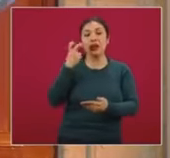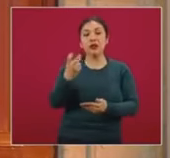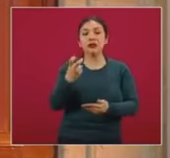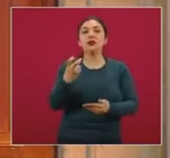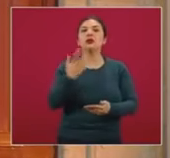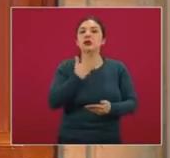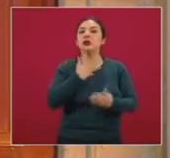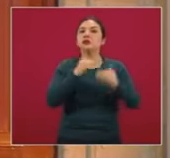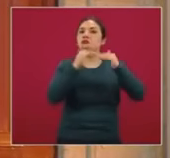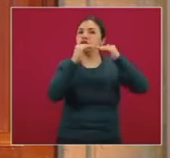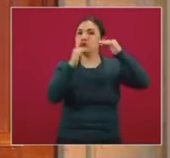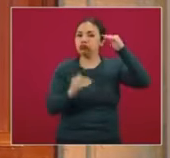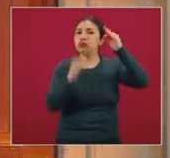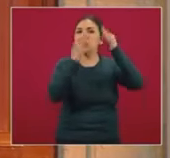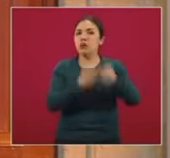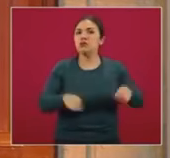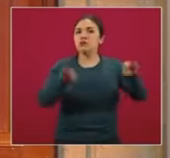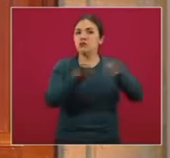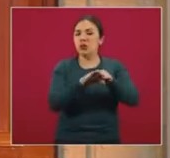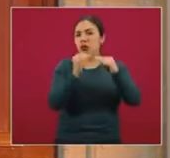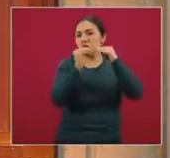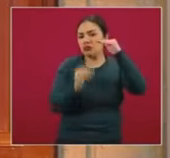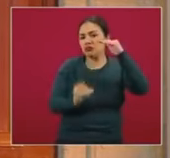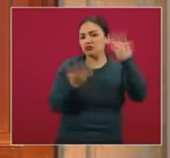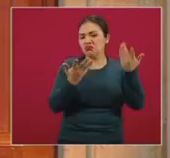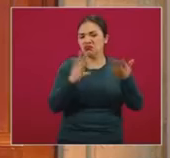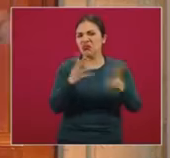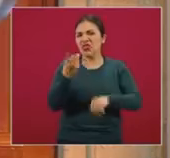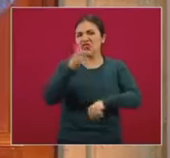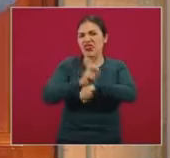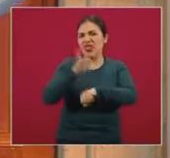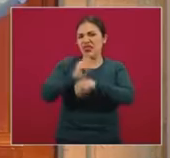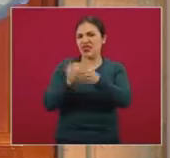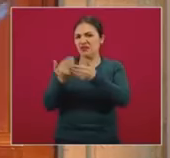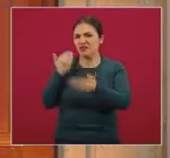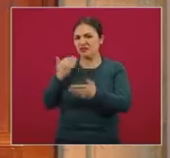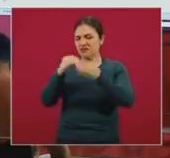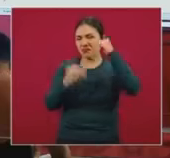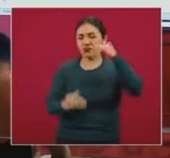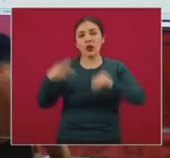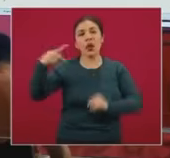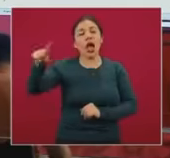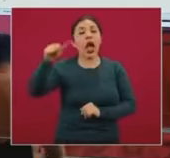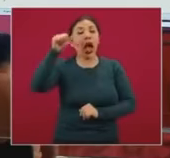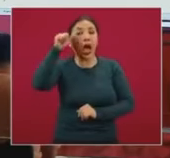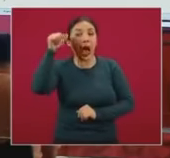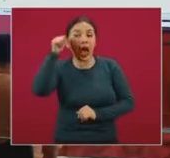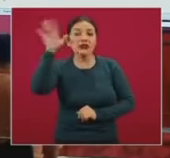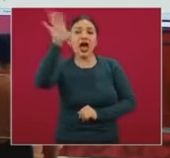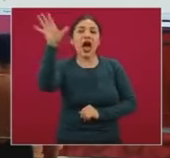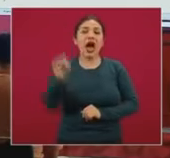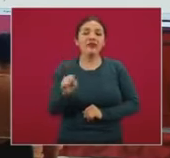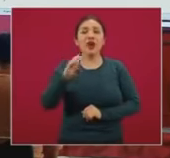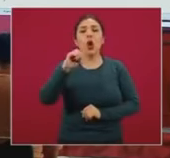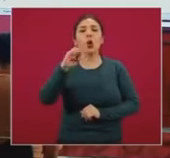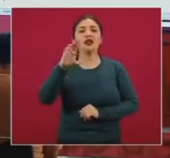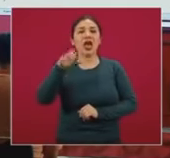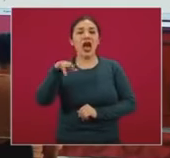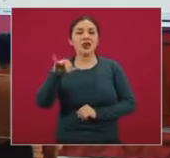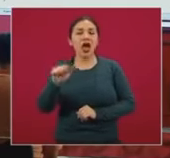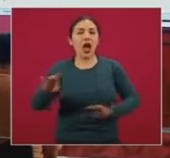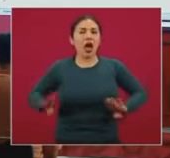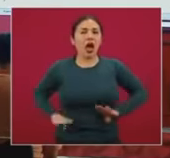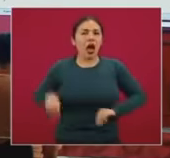con una disminución importante en los últimos días, y Asia, África y Oceanía, con